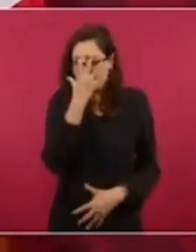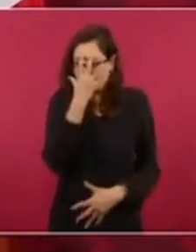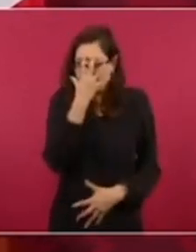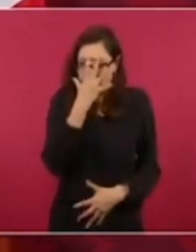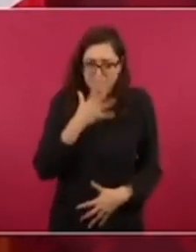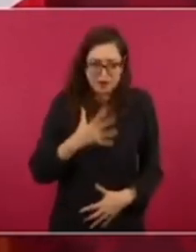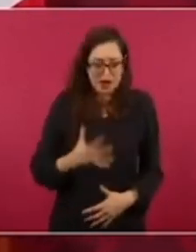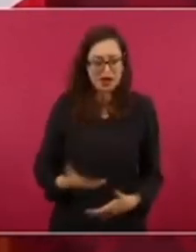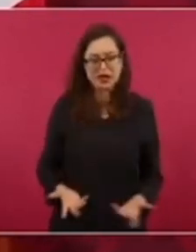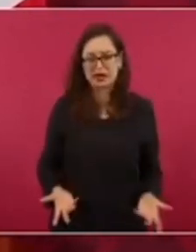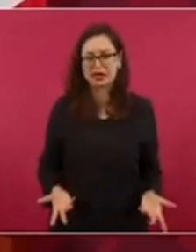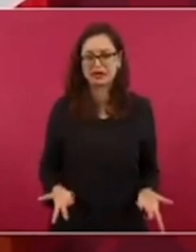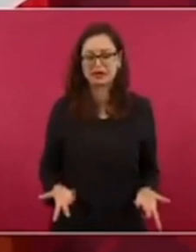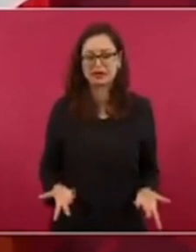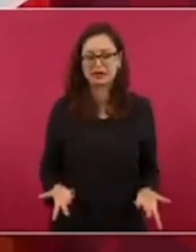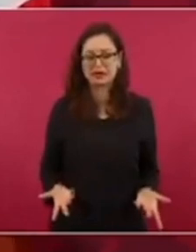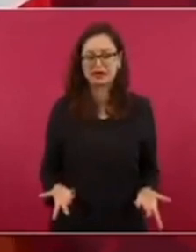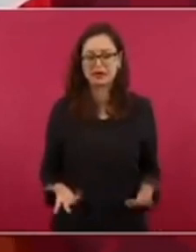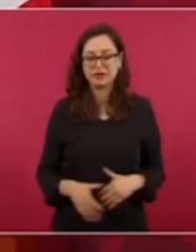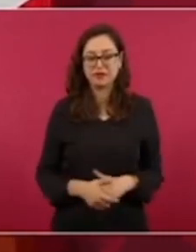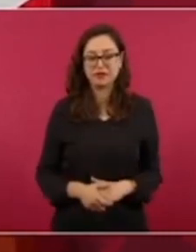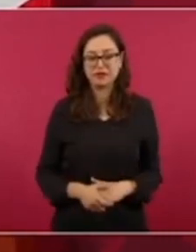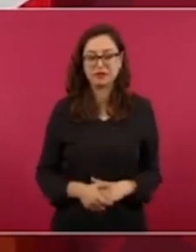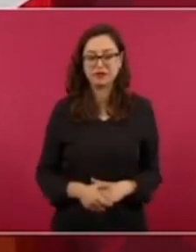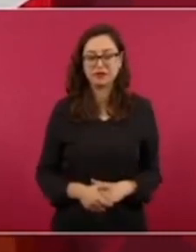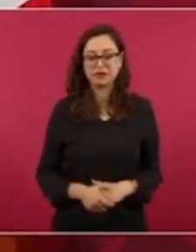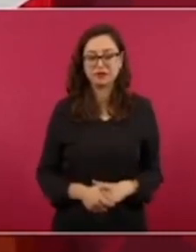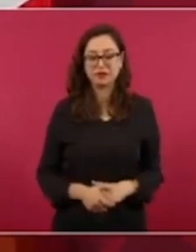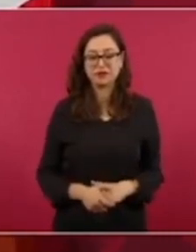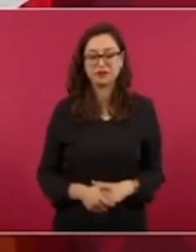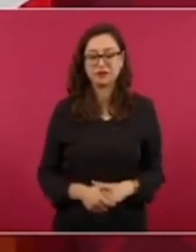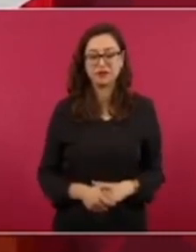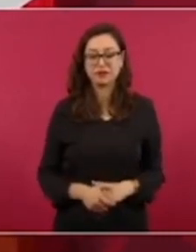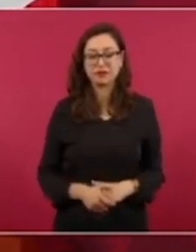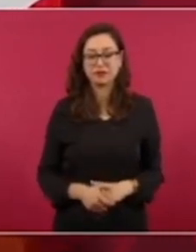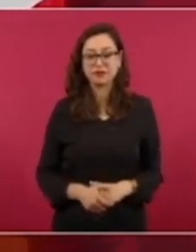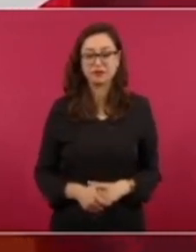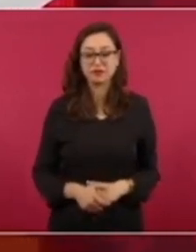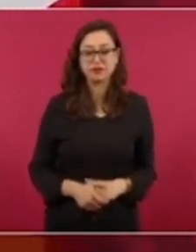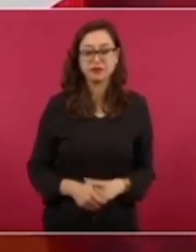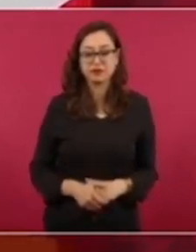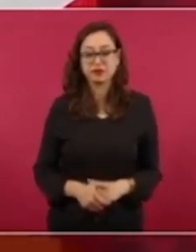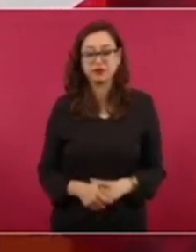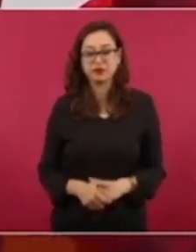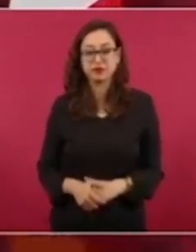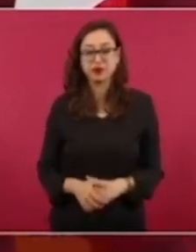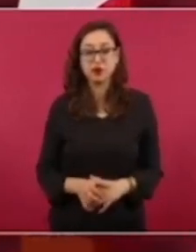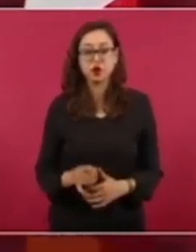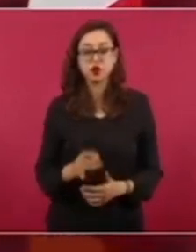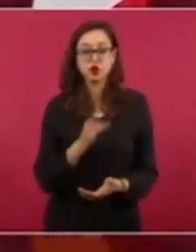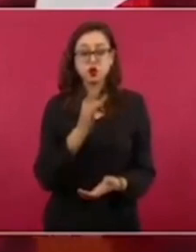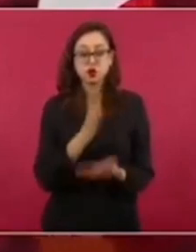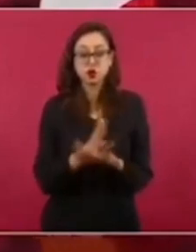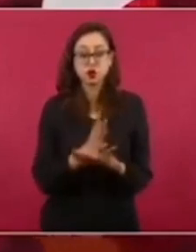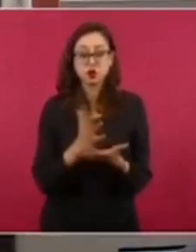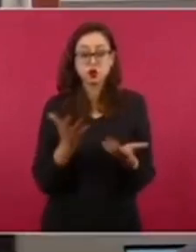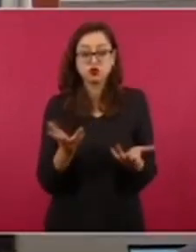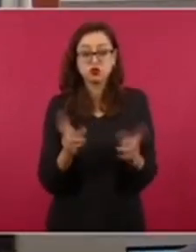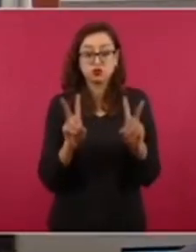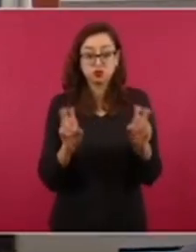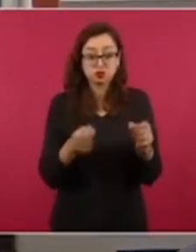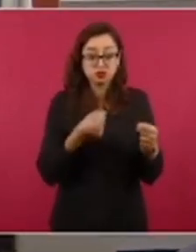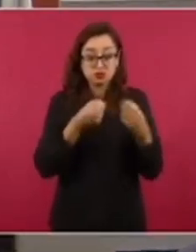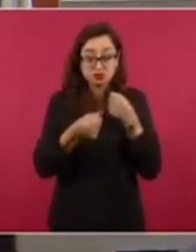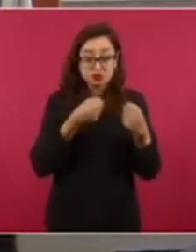Entonces, no es nada más los medios, es una